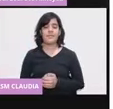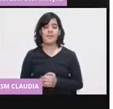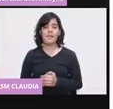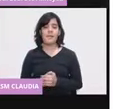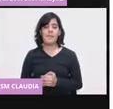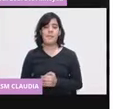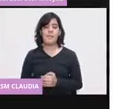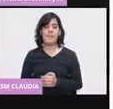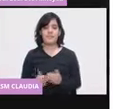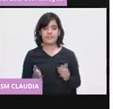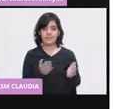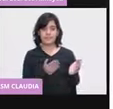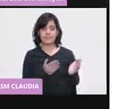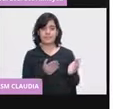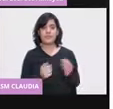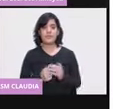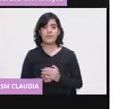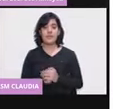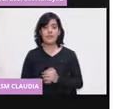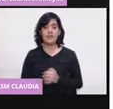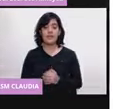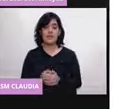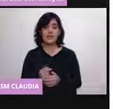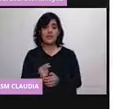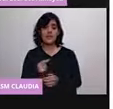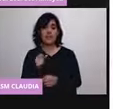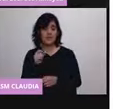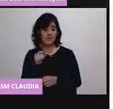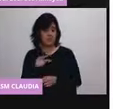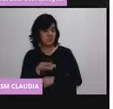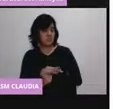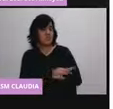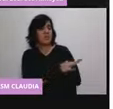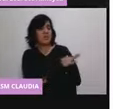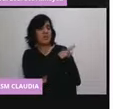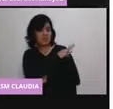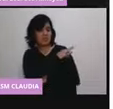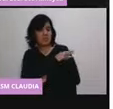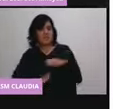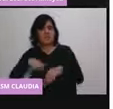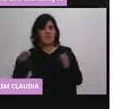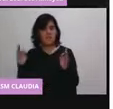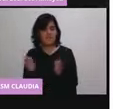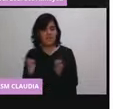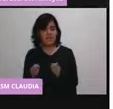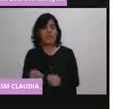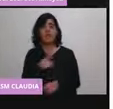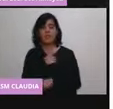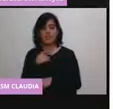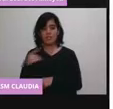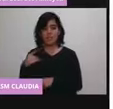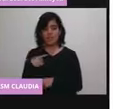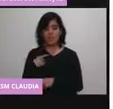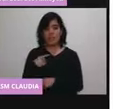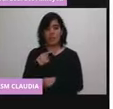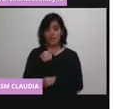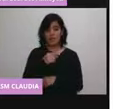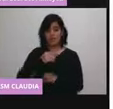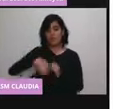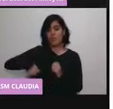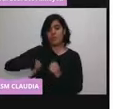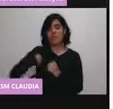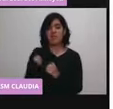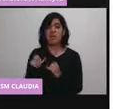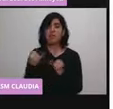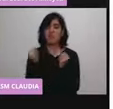Aquí, esta también es una vacuna que tiene que estar congelada y vamos a ver. Debe almacenarse igual en un